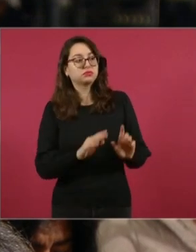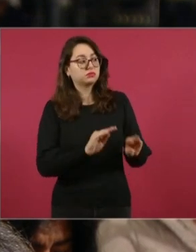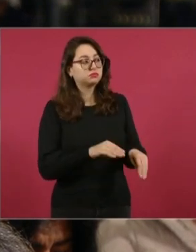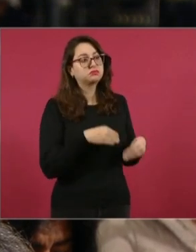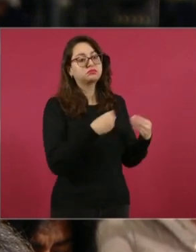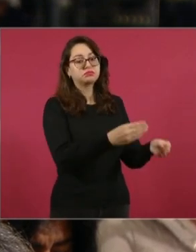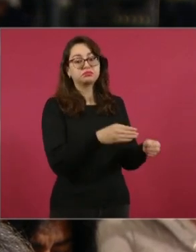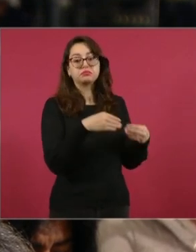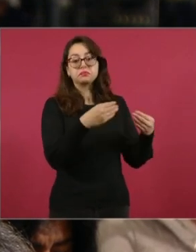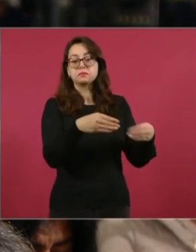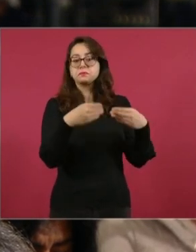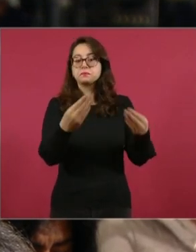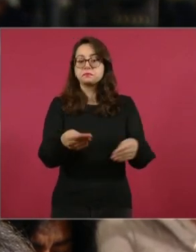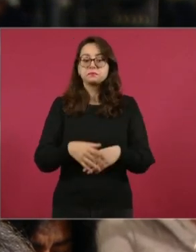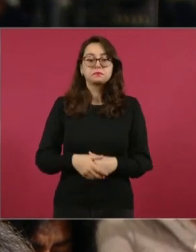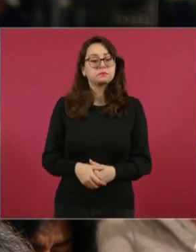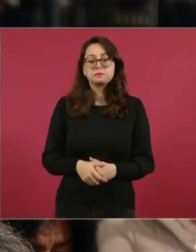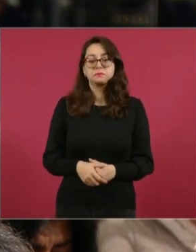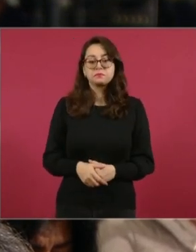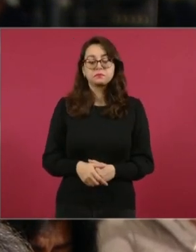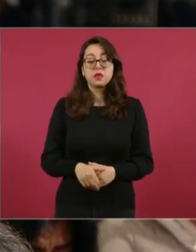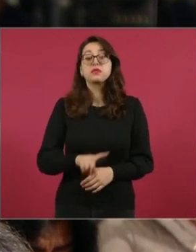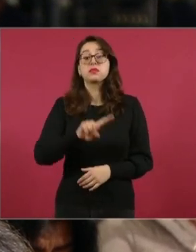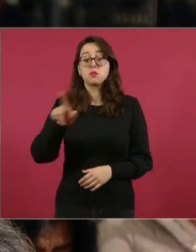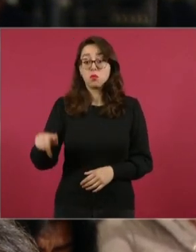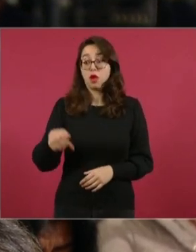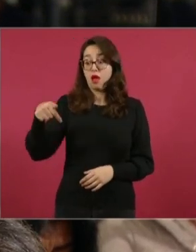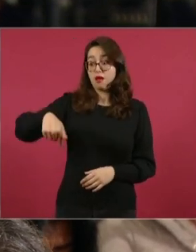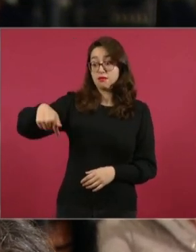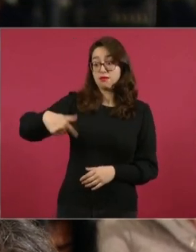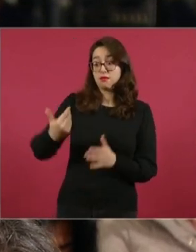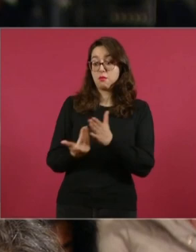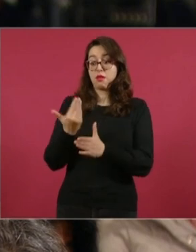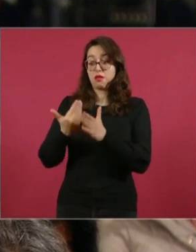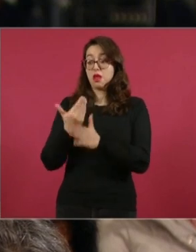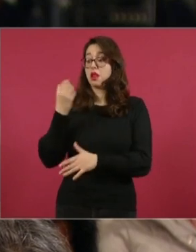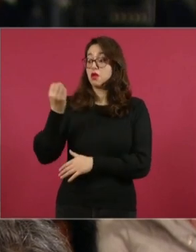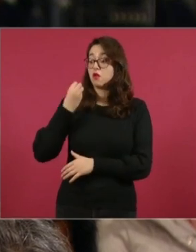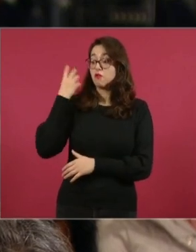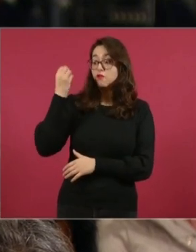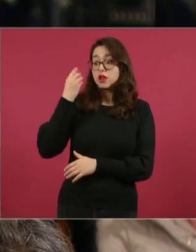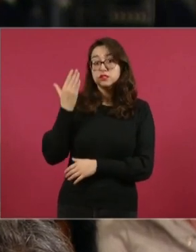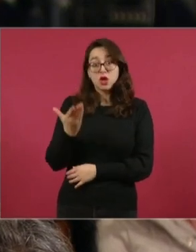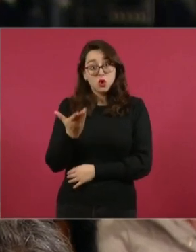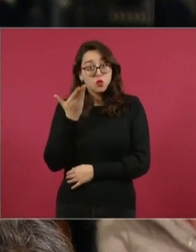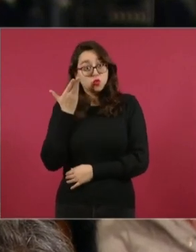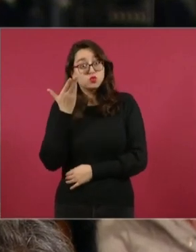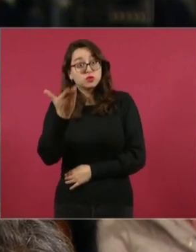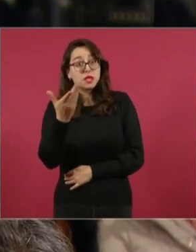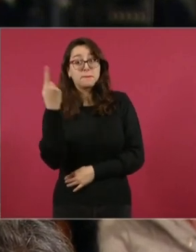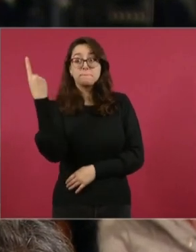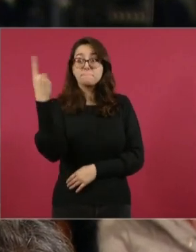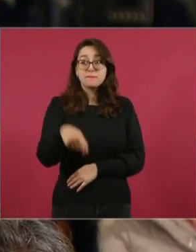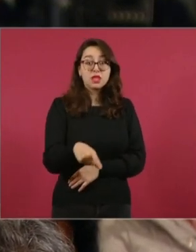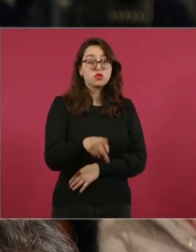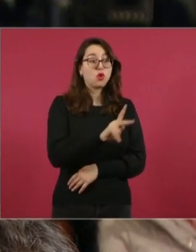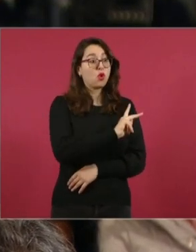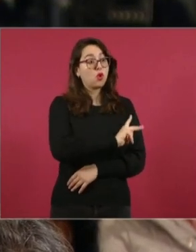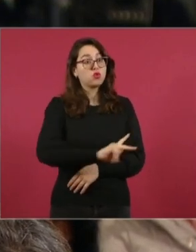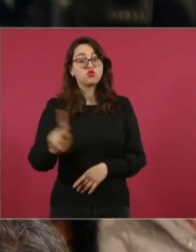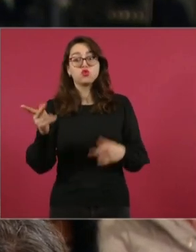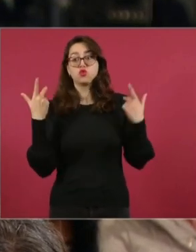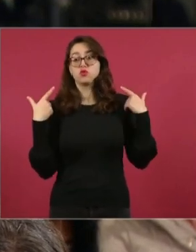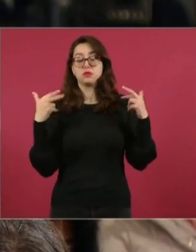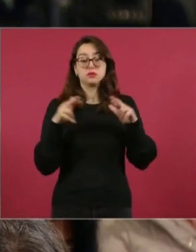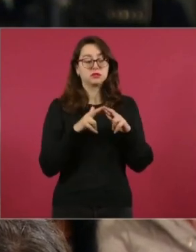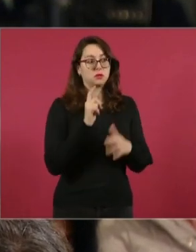También se les mostró el video del 20 de diciembre en donde usted dio indicaciones de que se les pagara a todos los maestros de